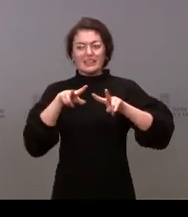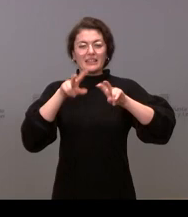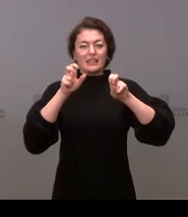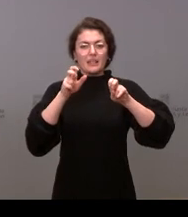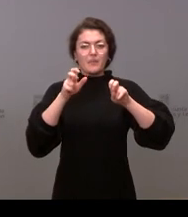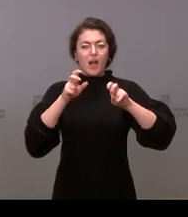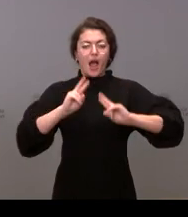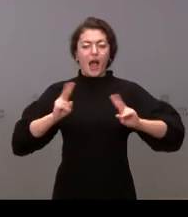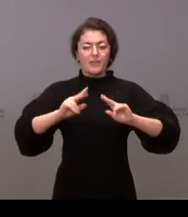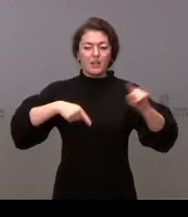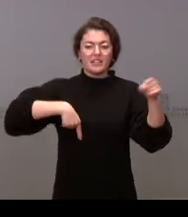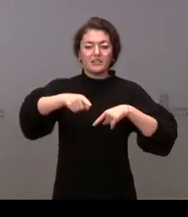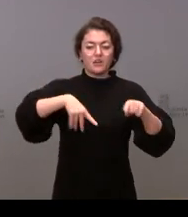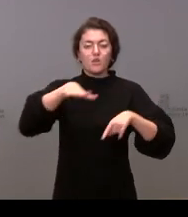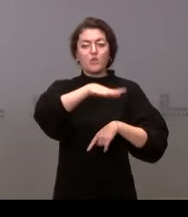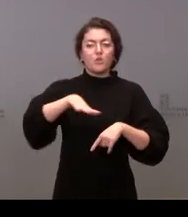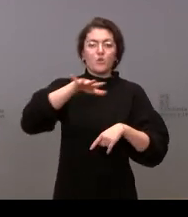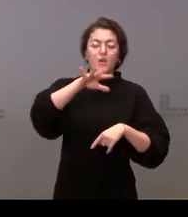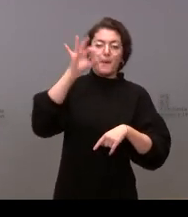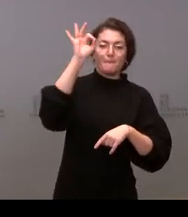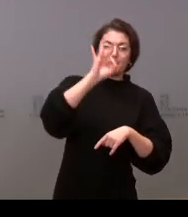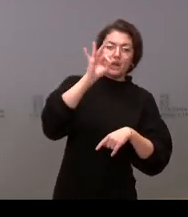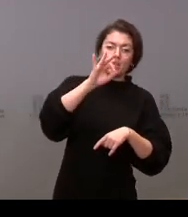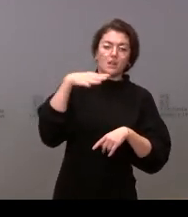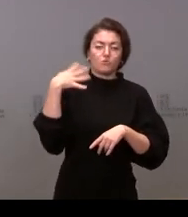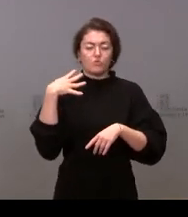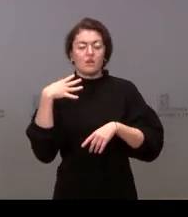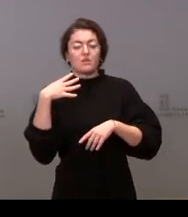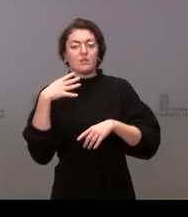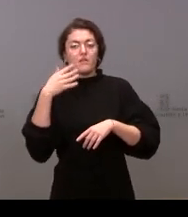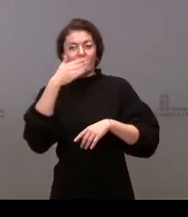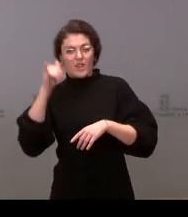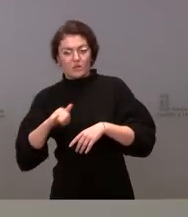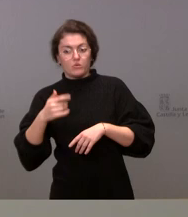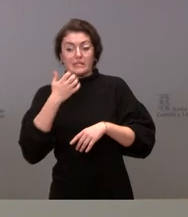Soria y El Bierzo y si han tenido que llegar en cambio luego vía enmienda de PP y Ciudadanos gracias